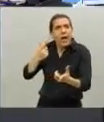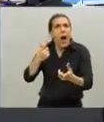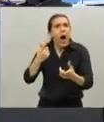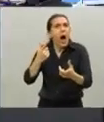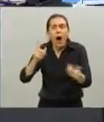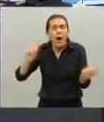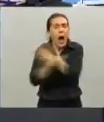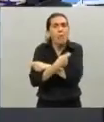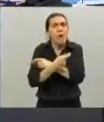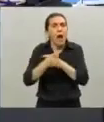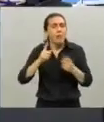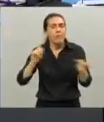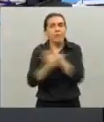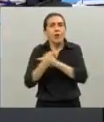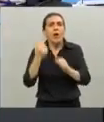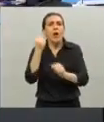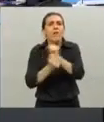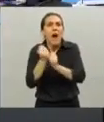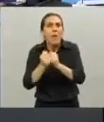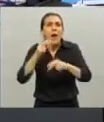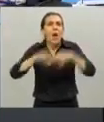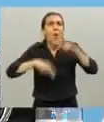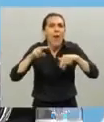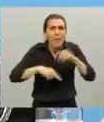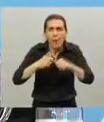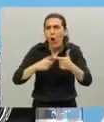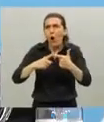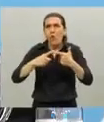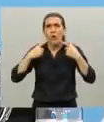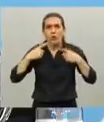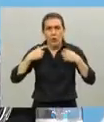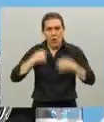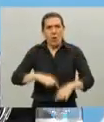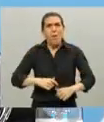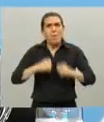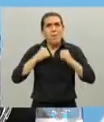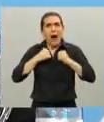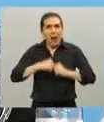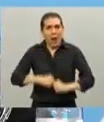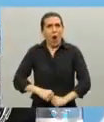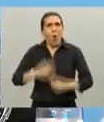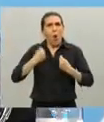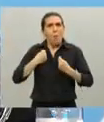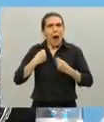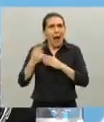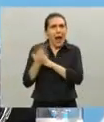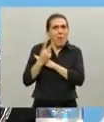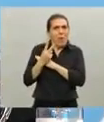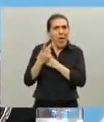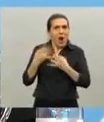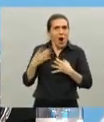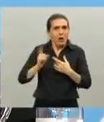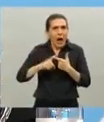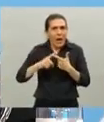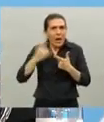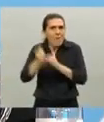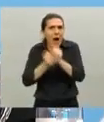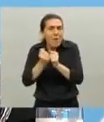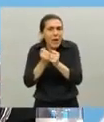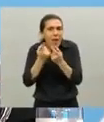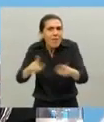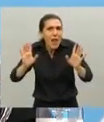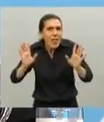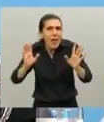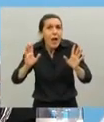guardapolvos los famosos mamelucos que se usan para evitar contagios miren y todo eso se ha hecho con